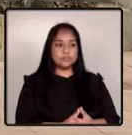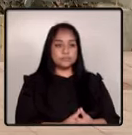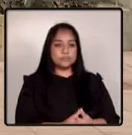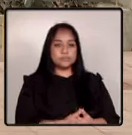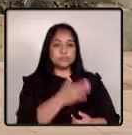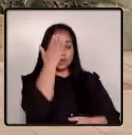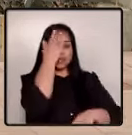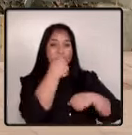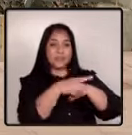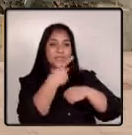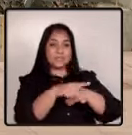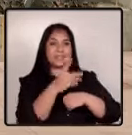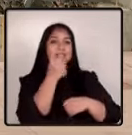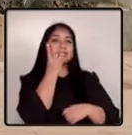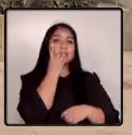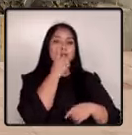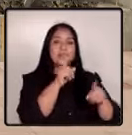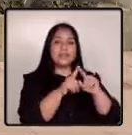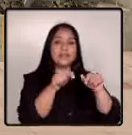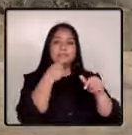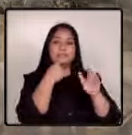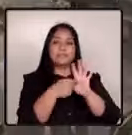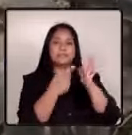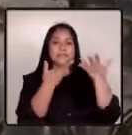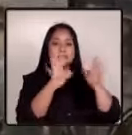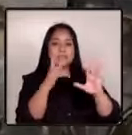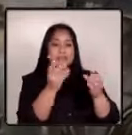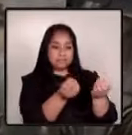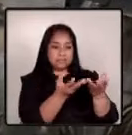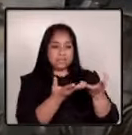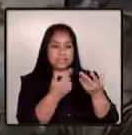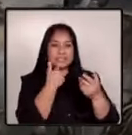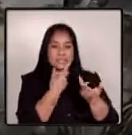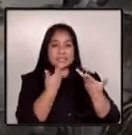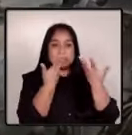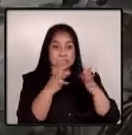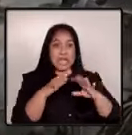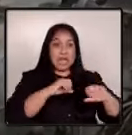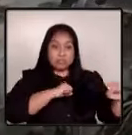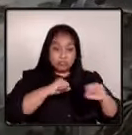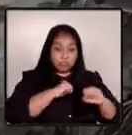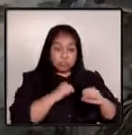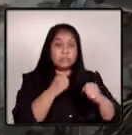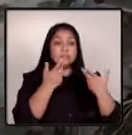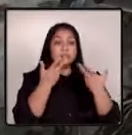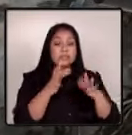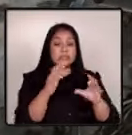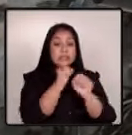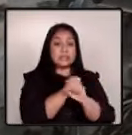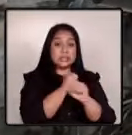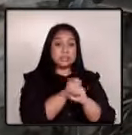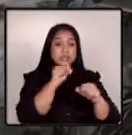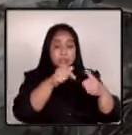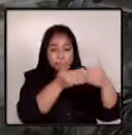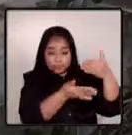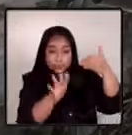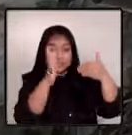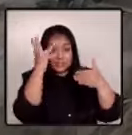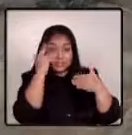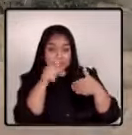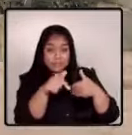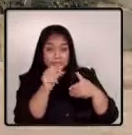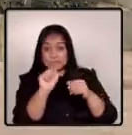Buenas tardes directora, si nos puede comentar si ya tienen acciones estratégicas a implementar en estos primeros días. Sí,